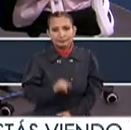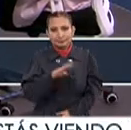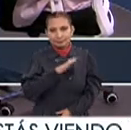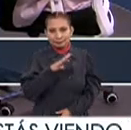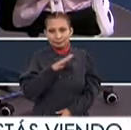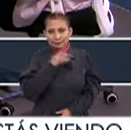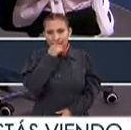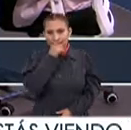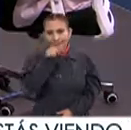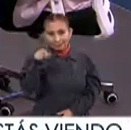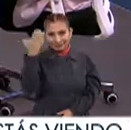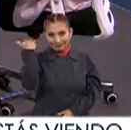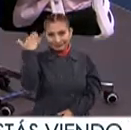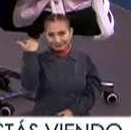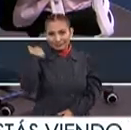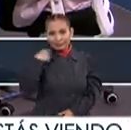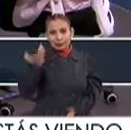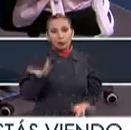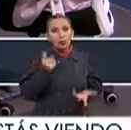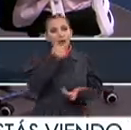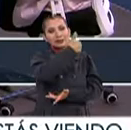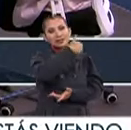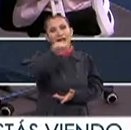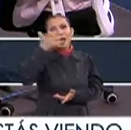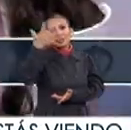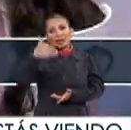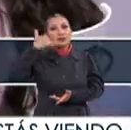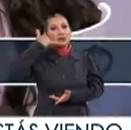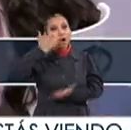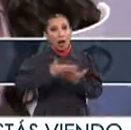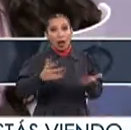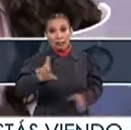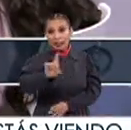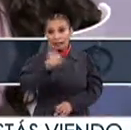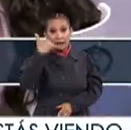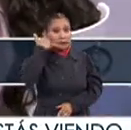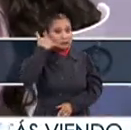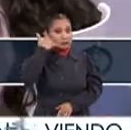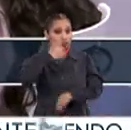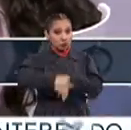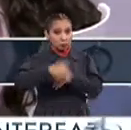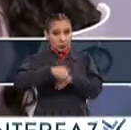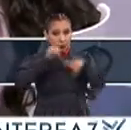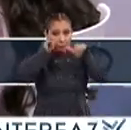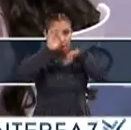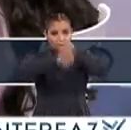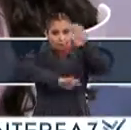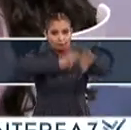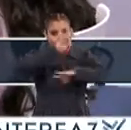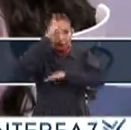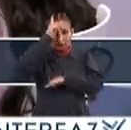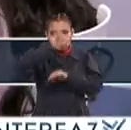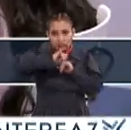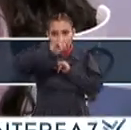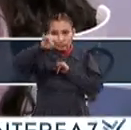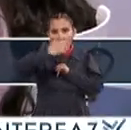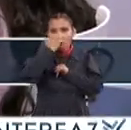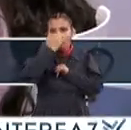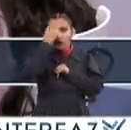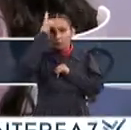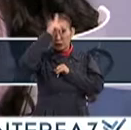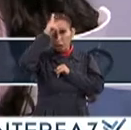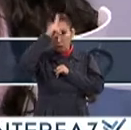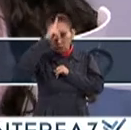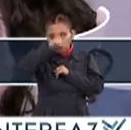Decíamos que en aquel momento Extendimos de 6 a 10 líneas Ahora tenemos 30 líneas De atención telefónica a distancia En la Facultad de